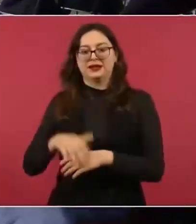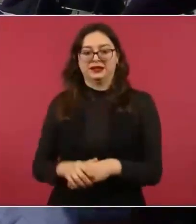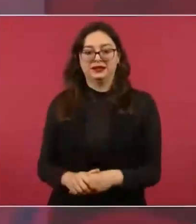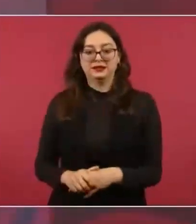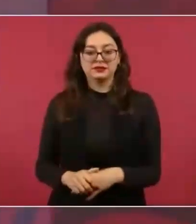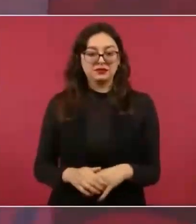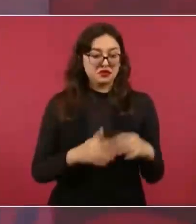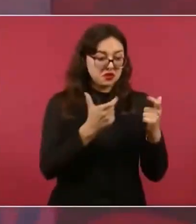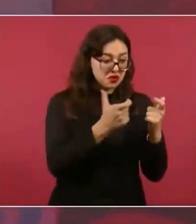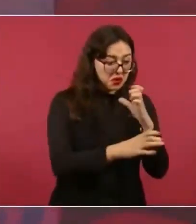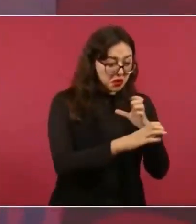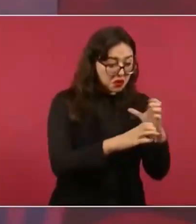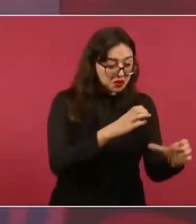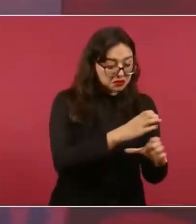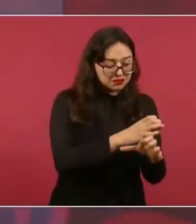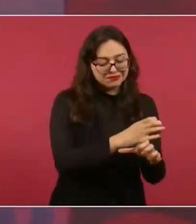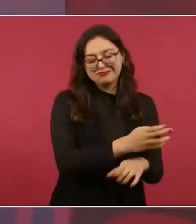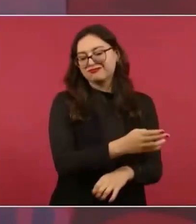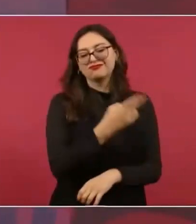materiales.